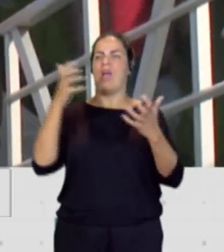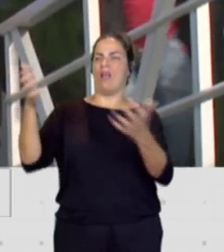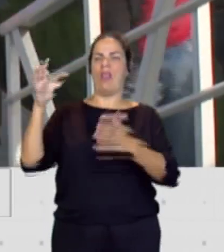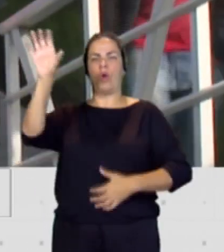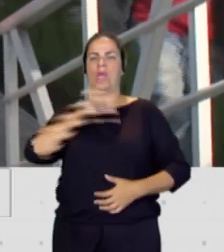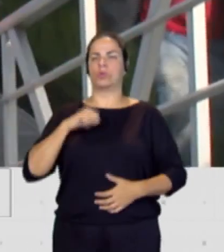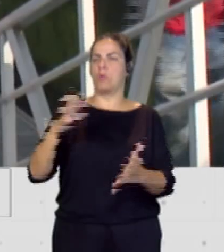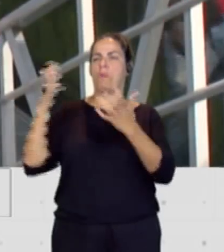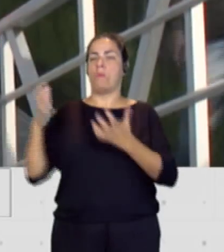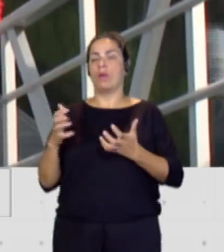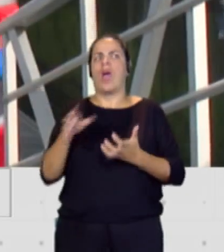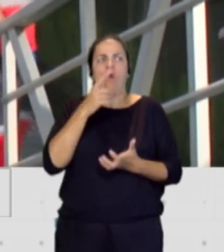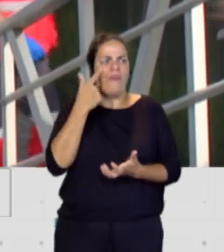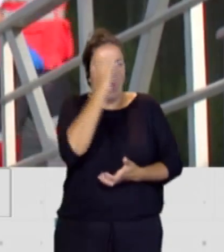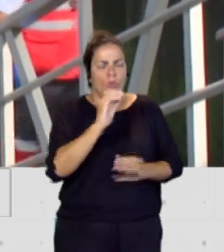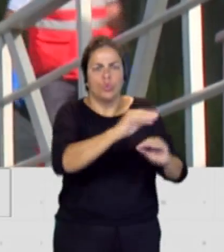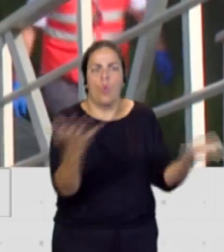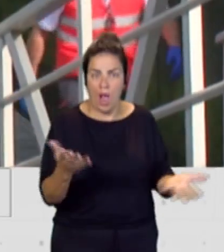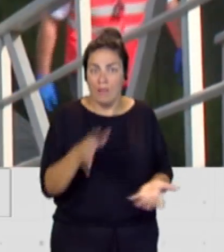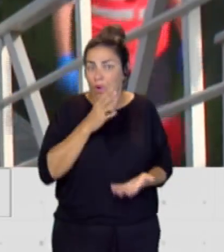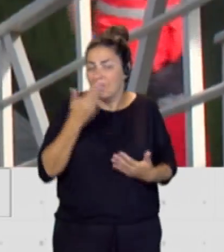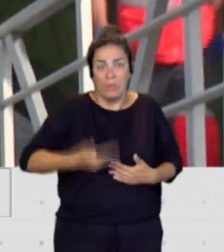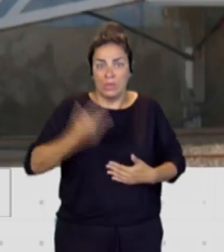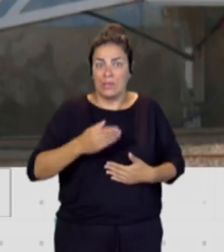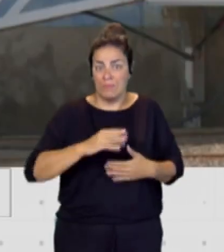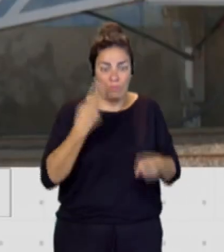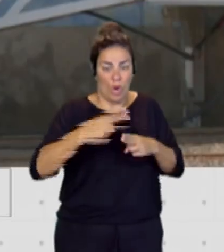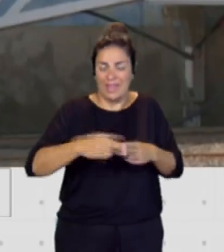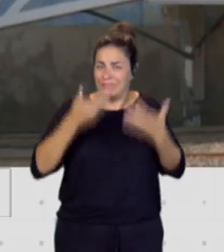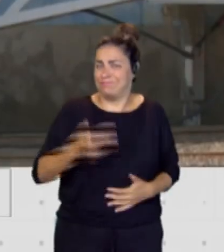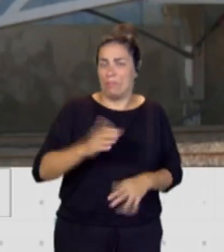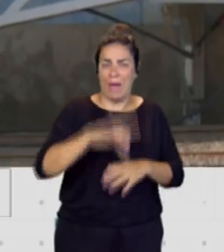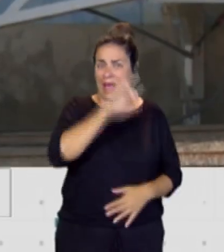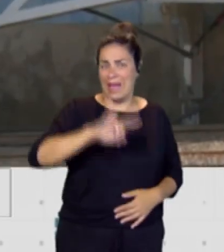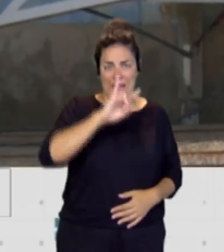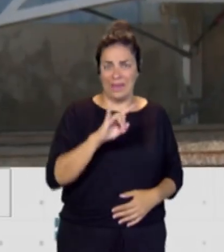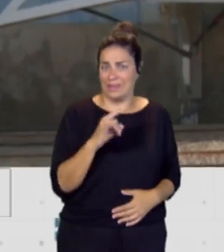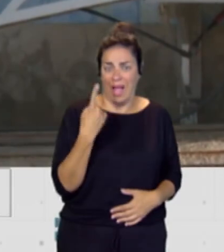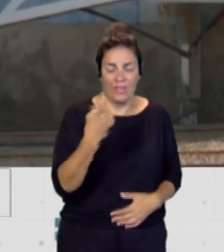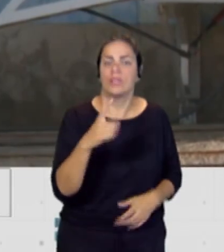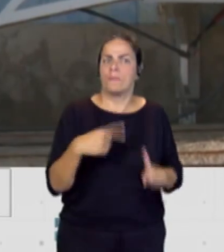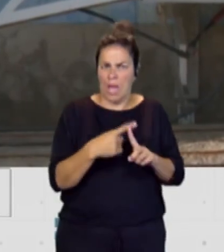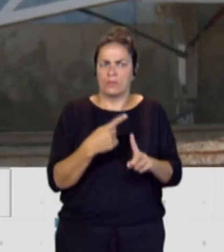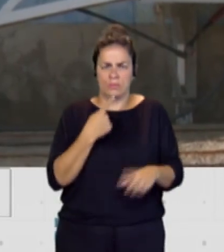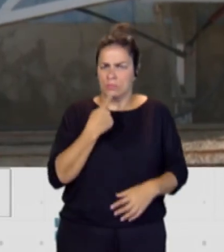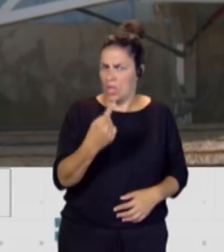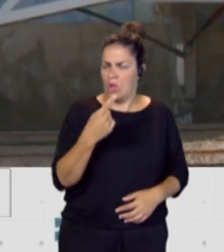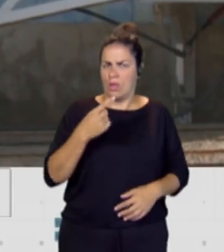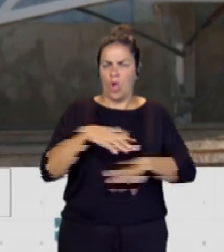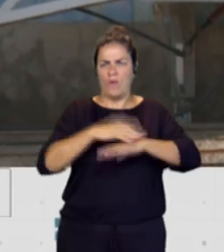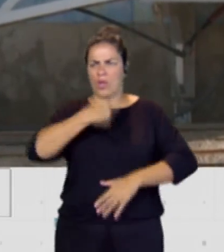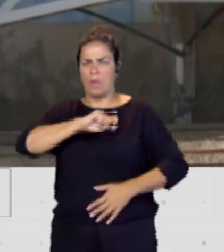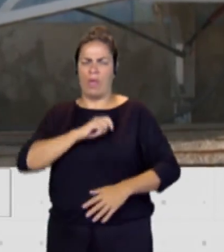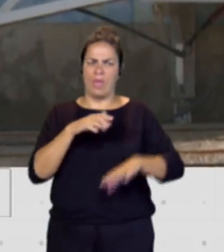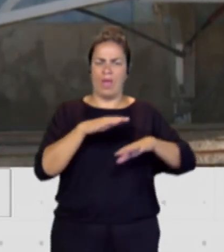para hacer efectiva una política que es vital para Canarias e insisto, en la que se ha trabajado con lealtad desde el gobierno de España